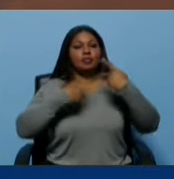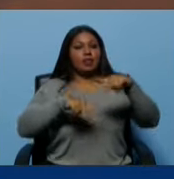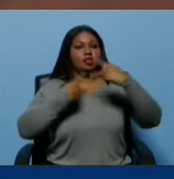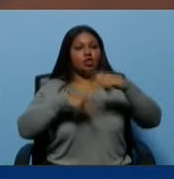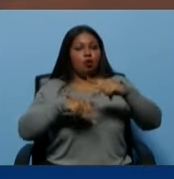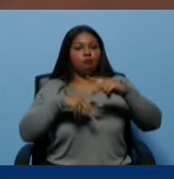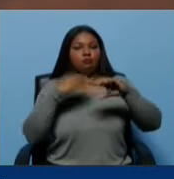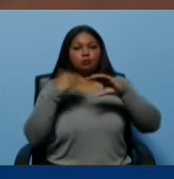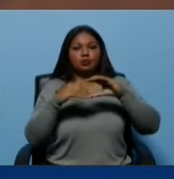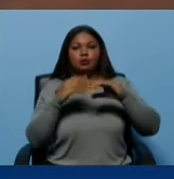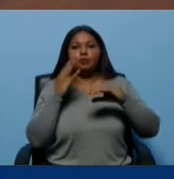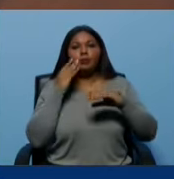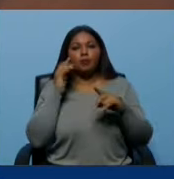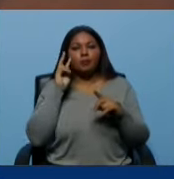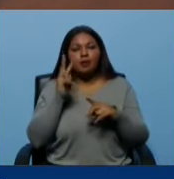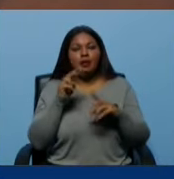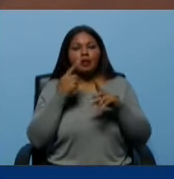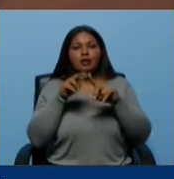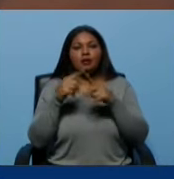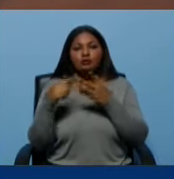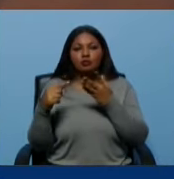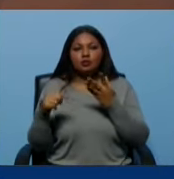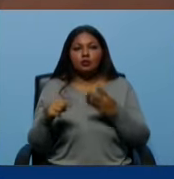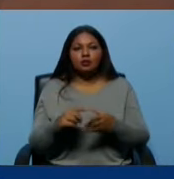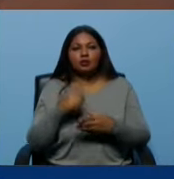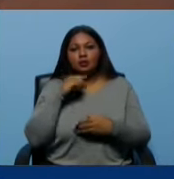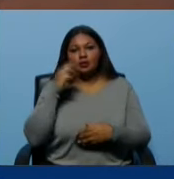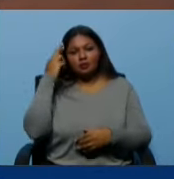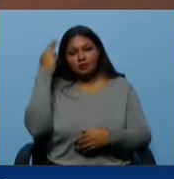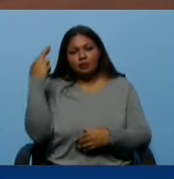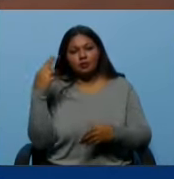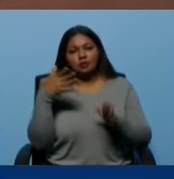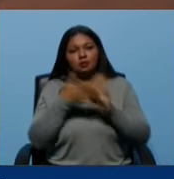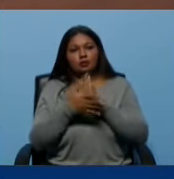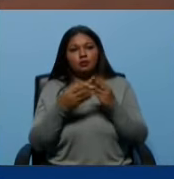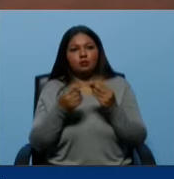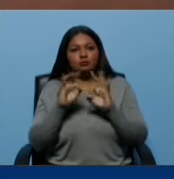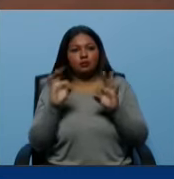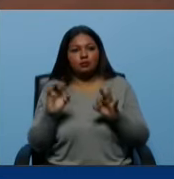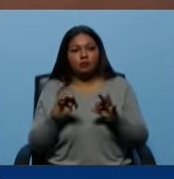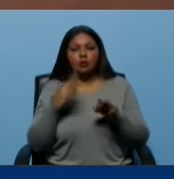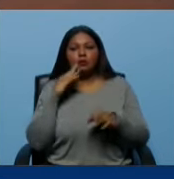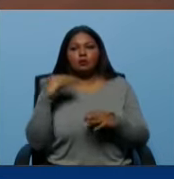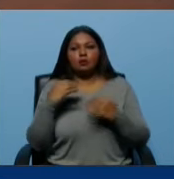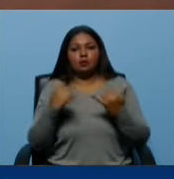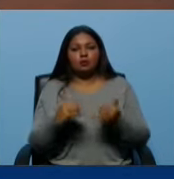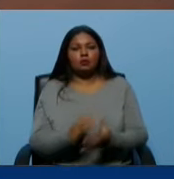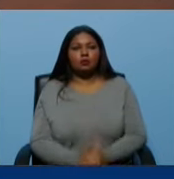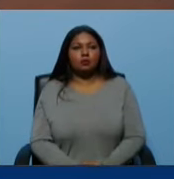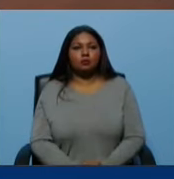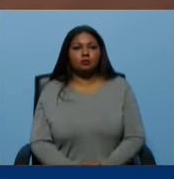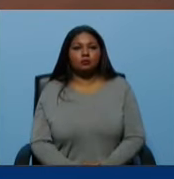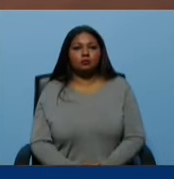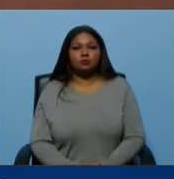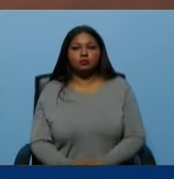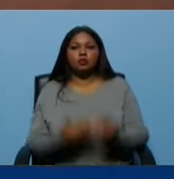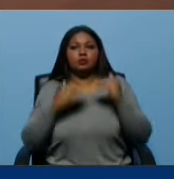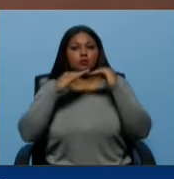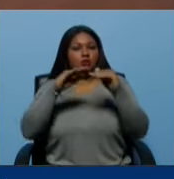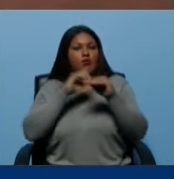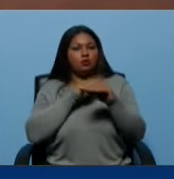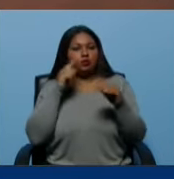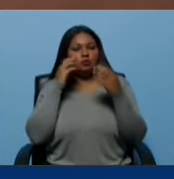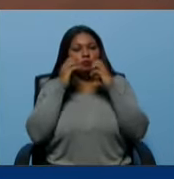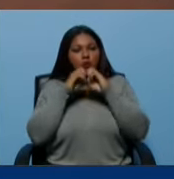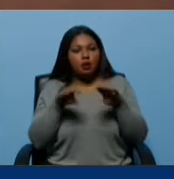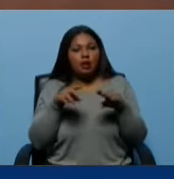¿no? Ven aquello, y yo reflexionaba sobre que ahí a veces echamos que para estar en la sintonía de lo que se hace más viral